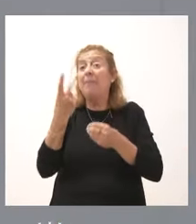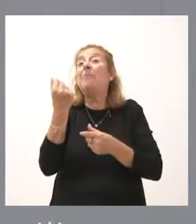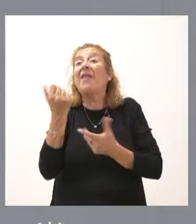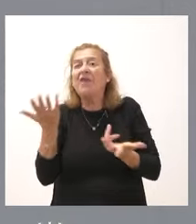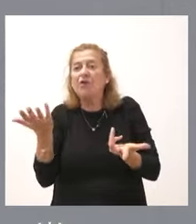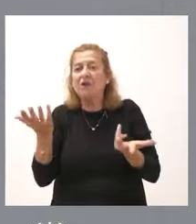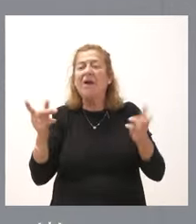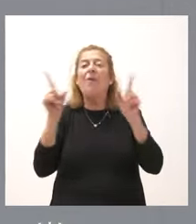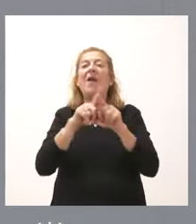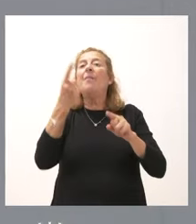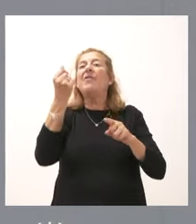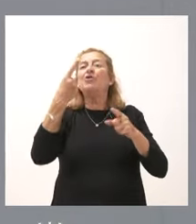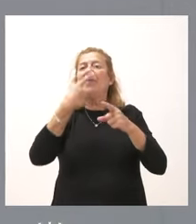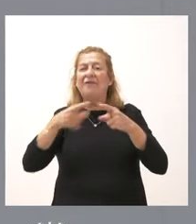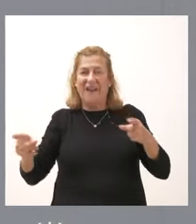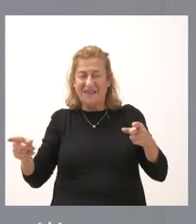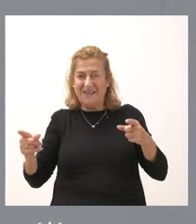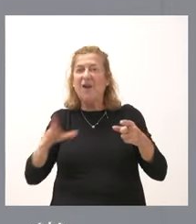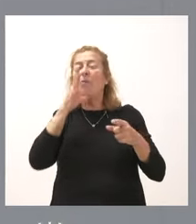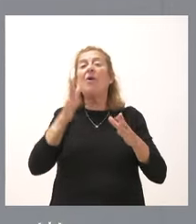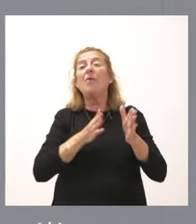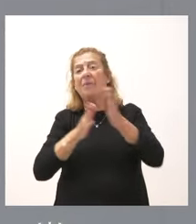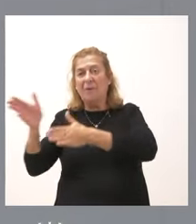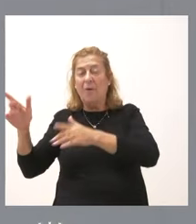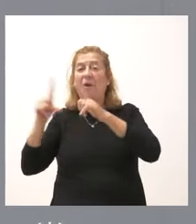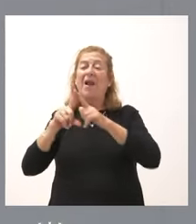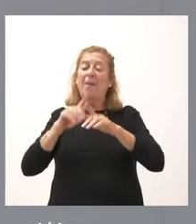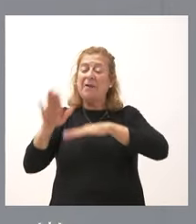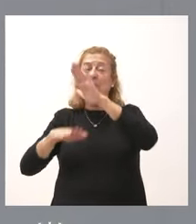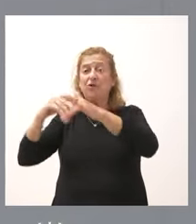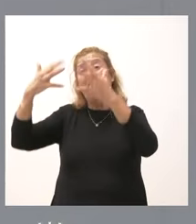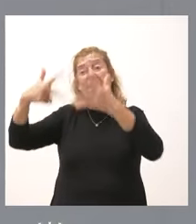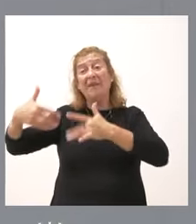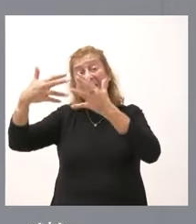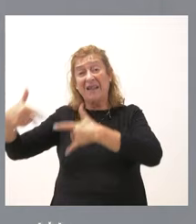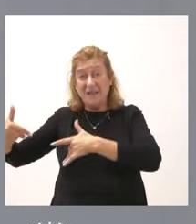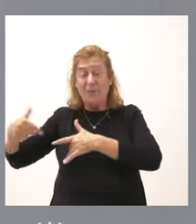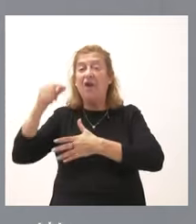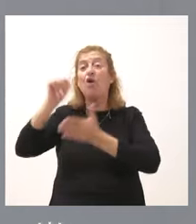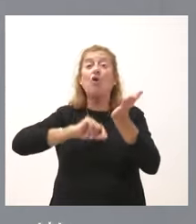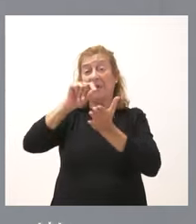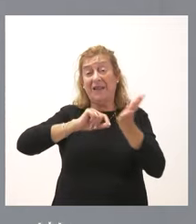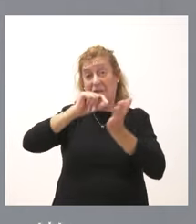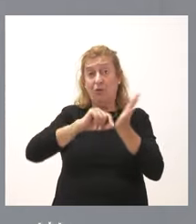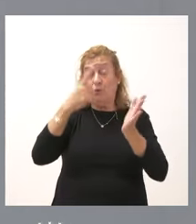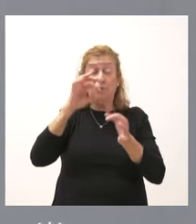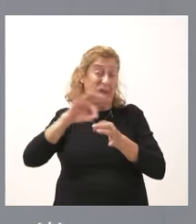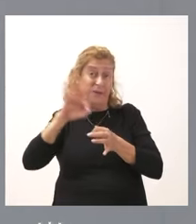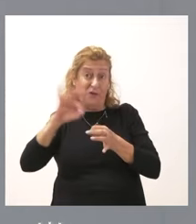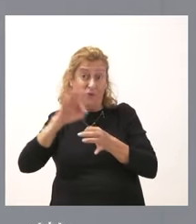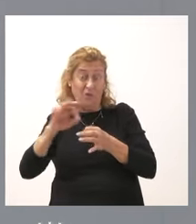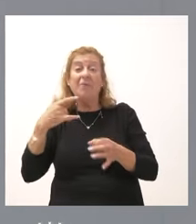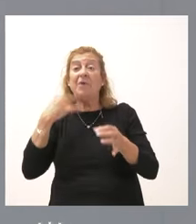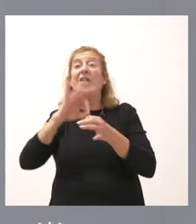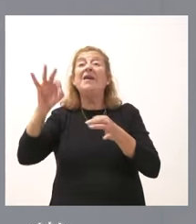elementos distintos. Por un lado, es el procedimiento administrativo de contratación de un servicio, como es el